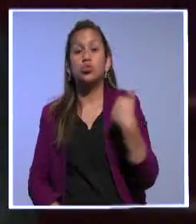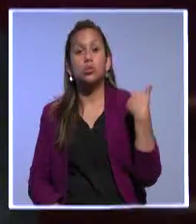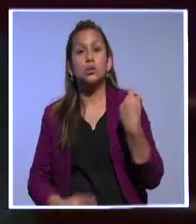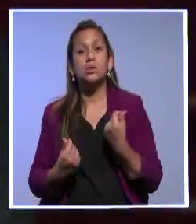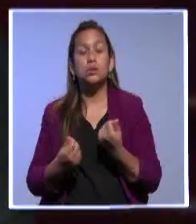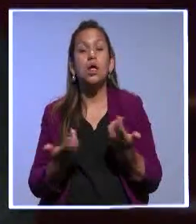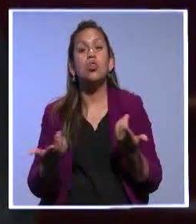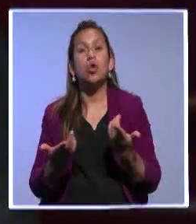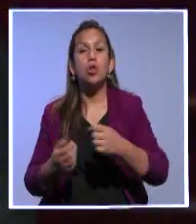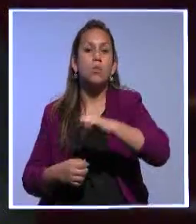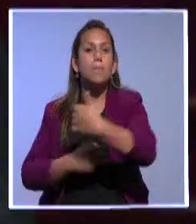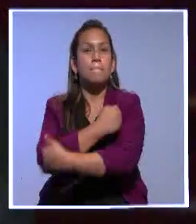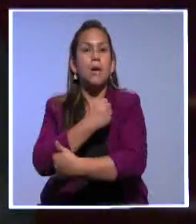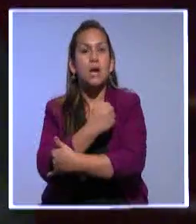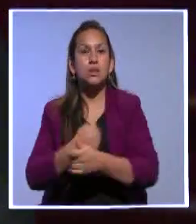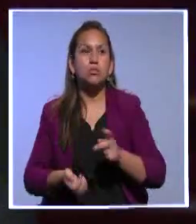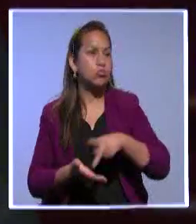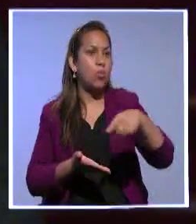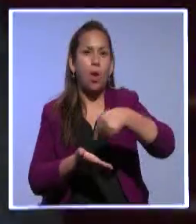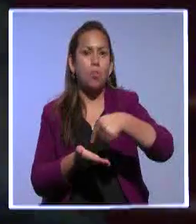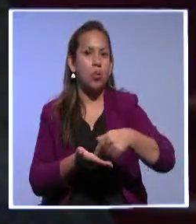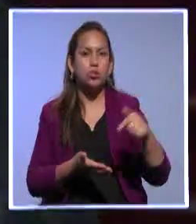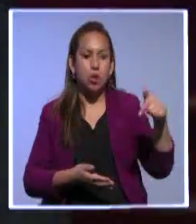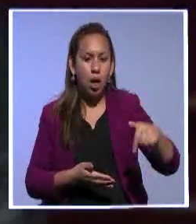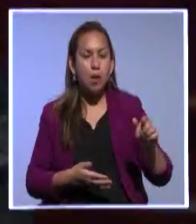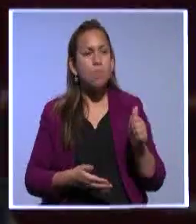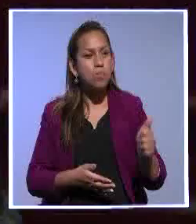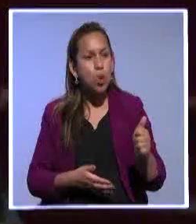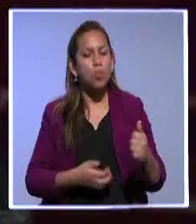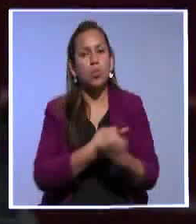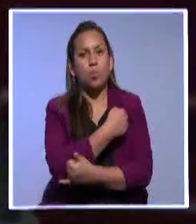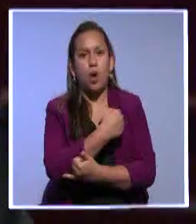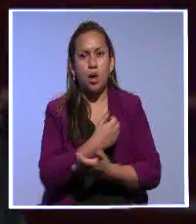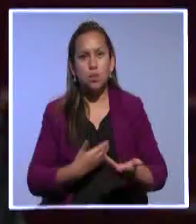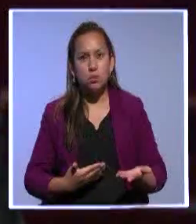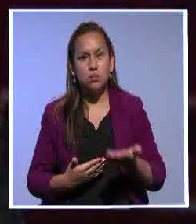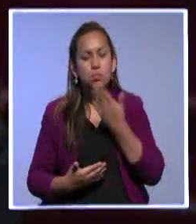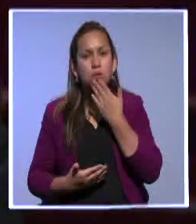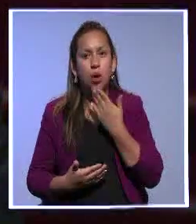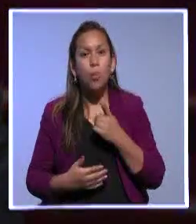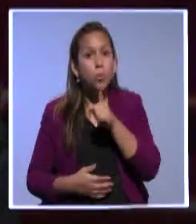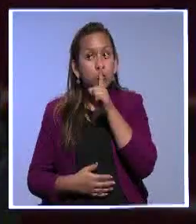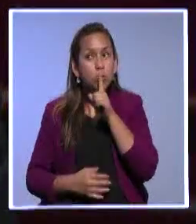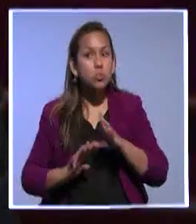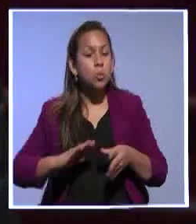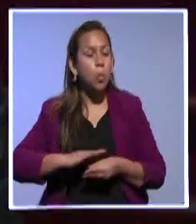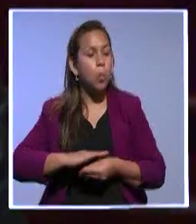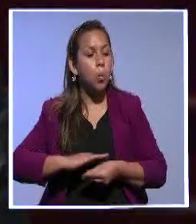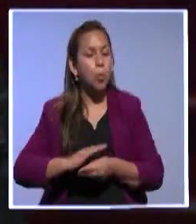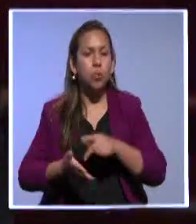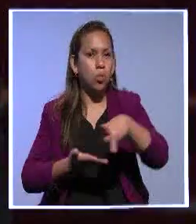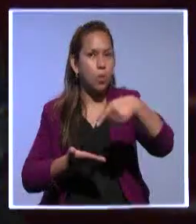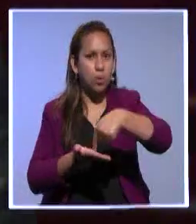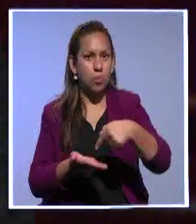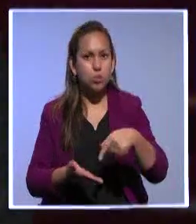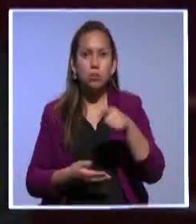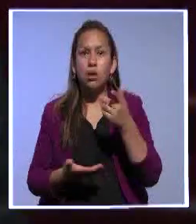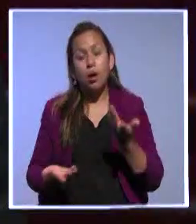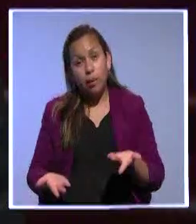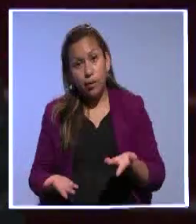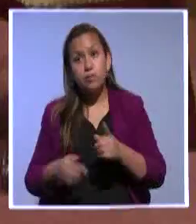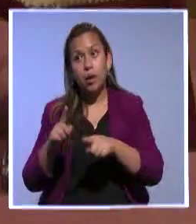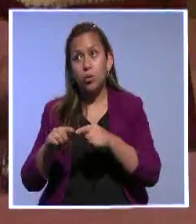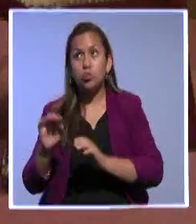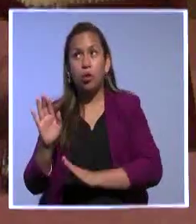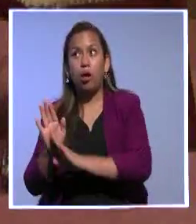incluso de forma antipatriótica lleva recursos que podrían ponerse al servicio del Ecuador, del desarrollo económico del país, en otros lugares.